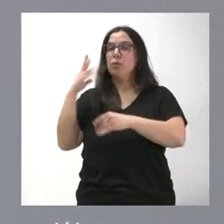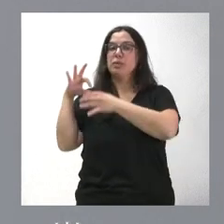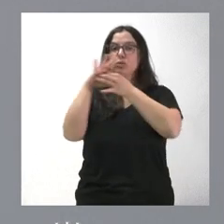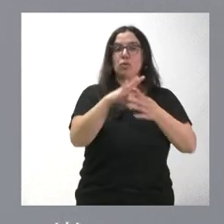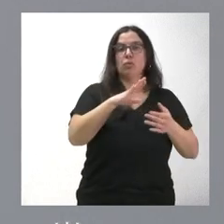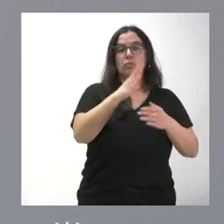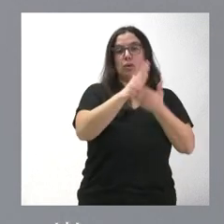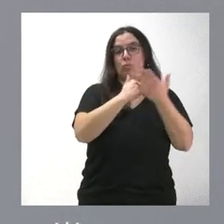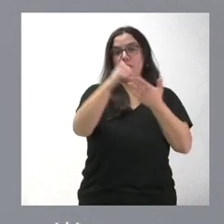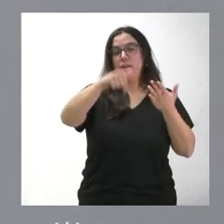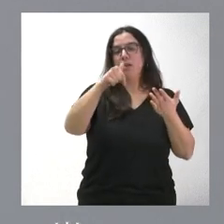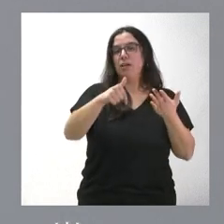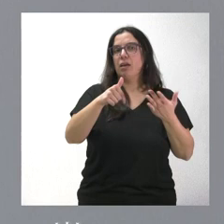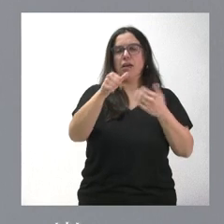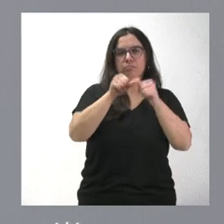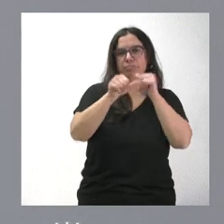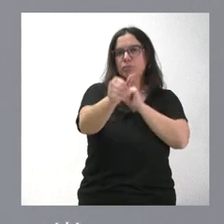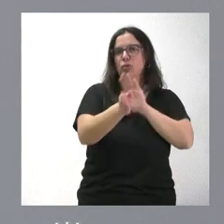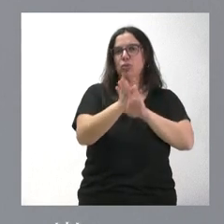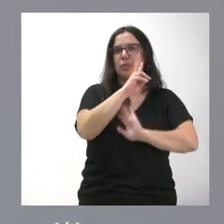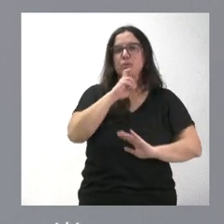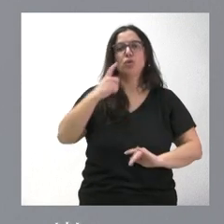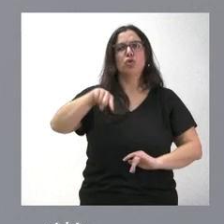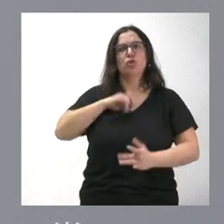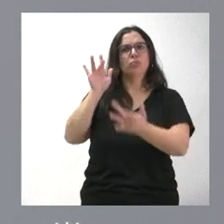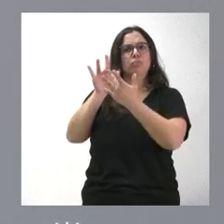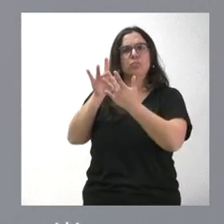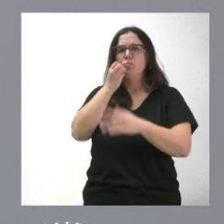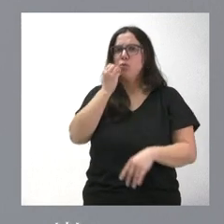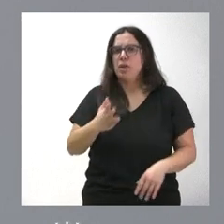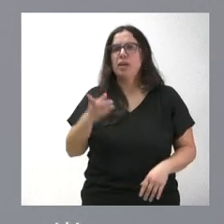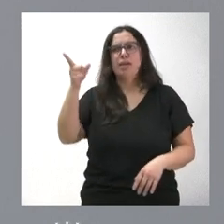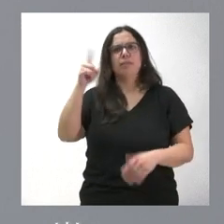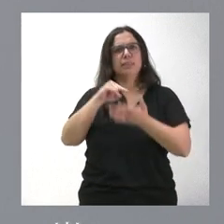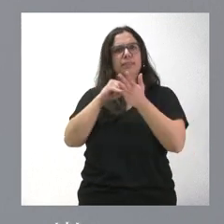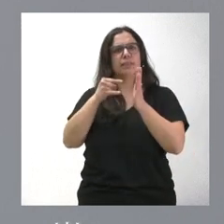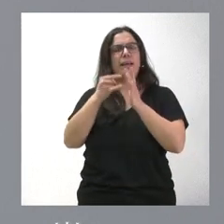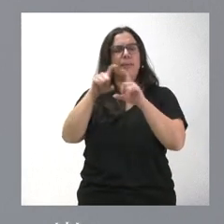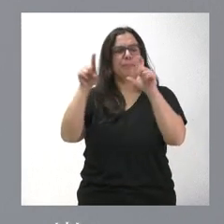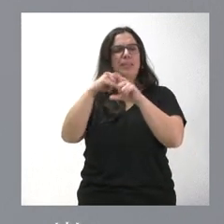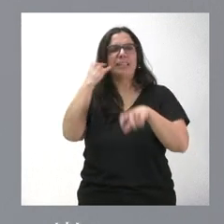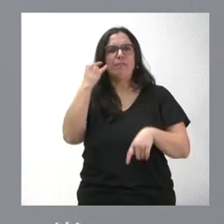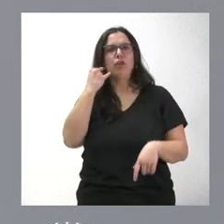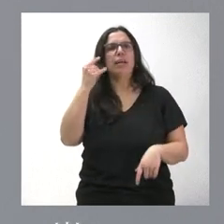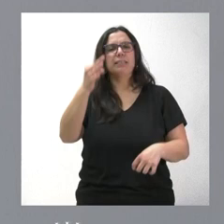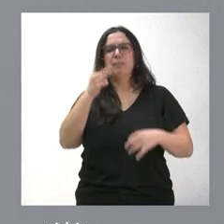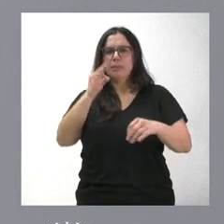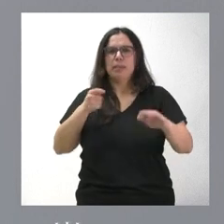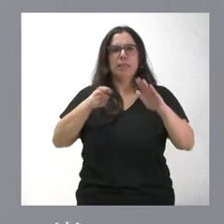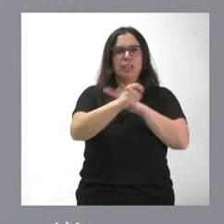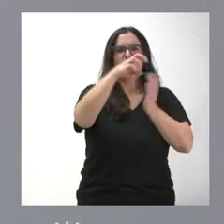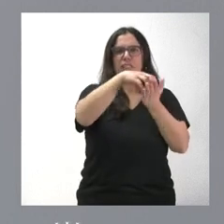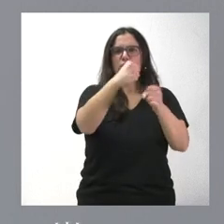manteniendo en el futuro. Saben ustedes que nuestra relación con Telefónica siempre ha sido muy buena, que Telefónica ha invertido siempre en nuestra comunidad autónoma, que tiene centros de trabajo